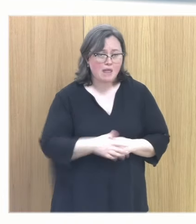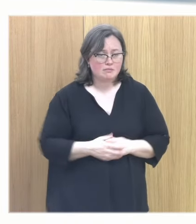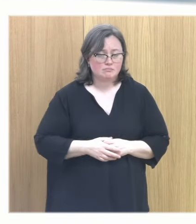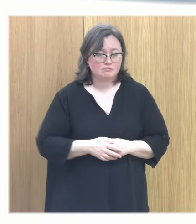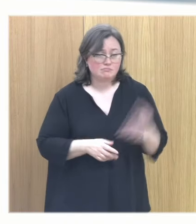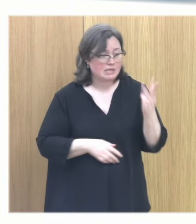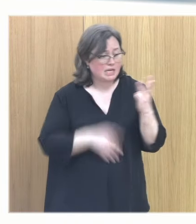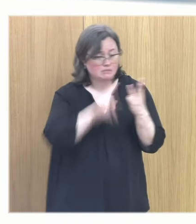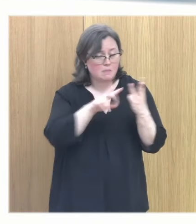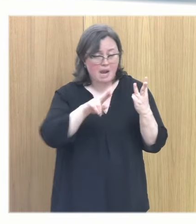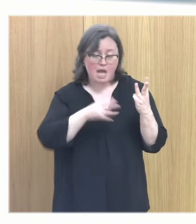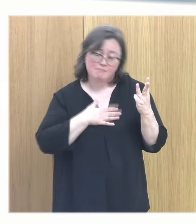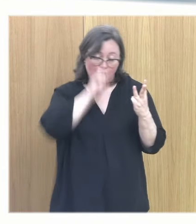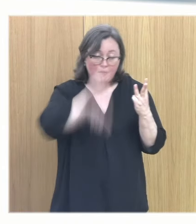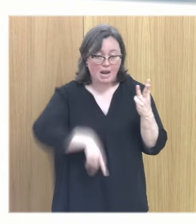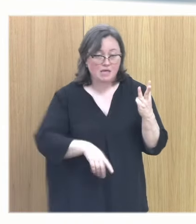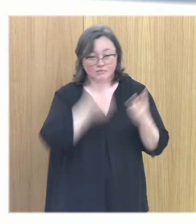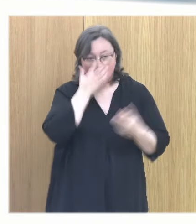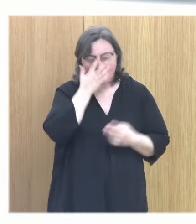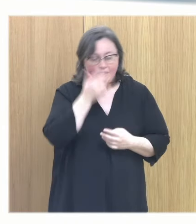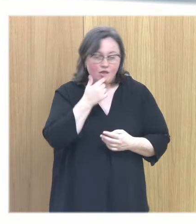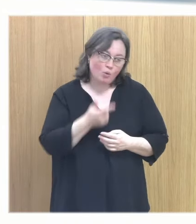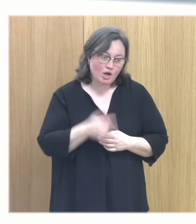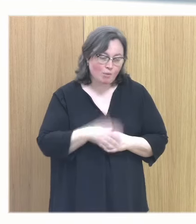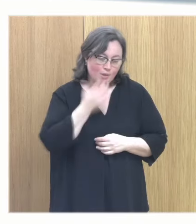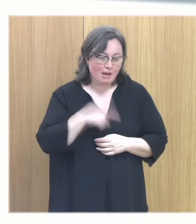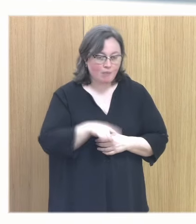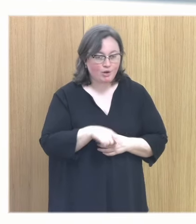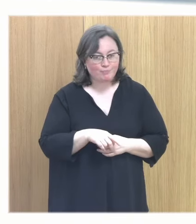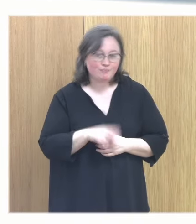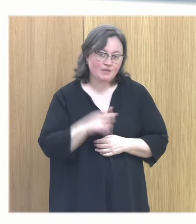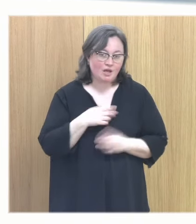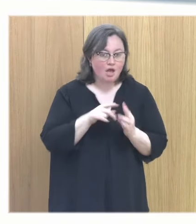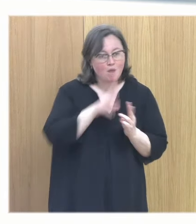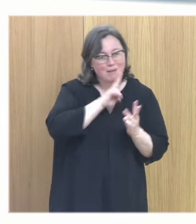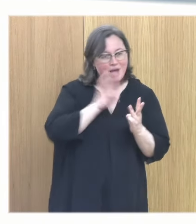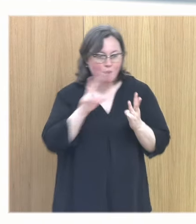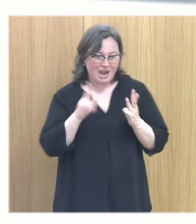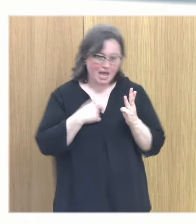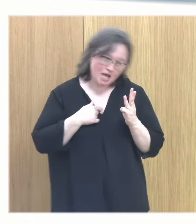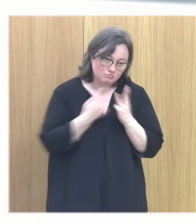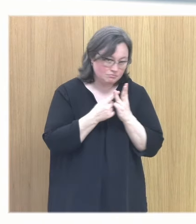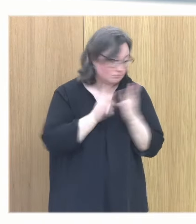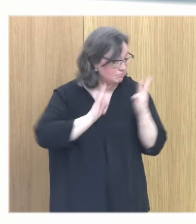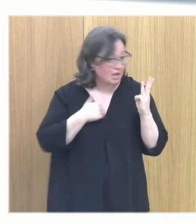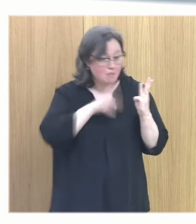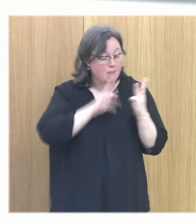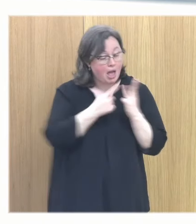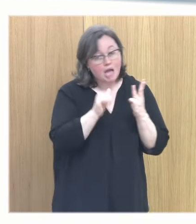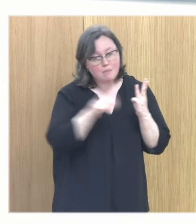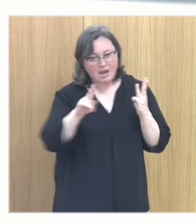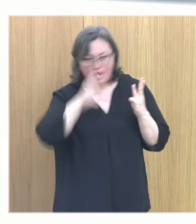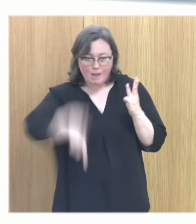no me sirve normalmente les dejo siempre les digo en plan de broma bueno os dejo colar a una de las dos si cuelas a tu madre no me cuelas a tu